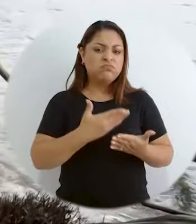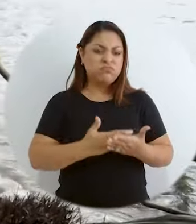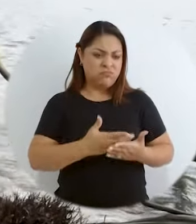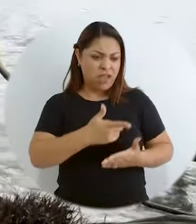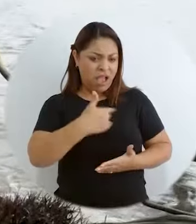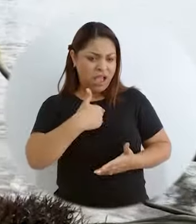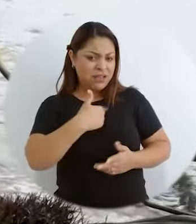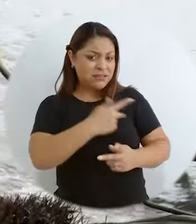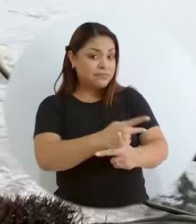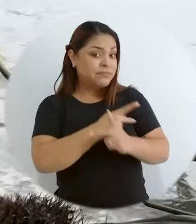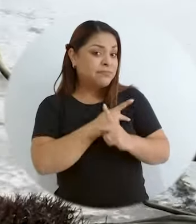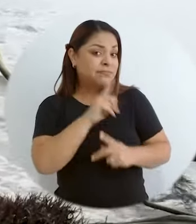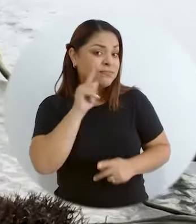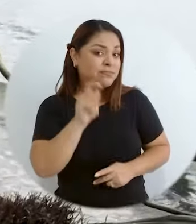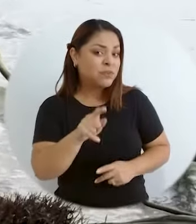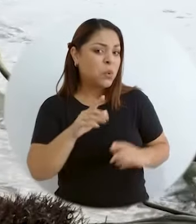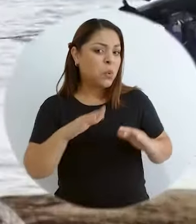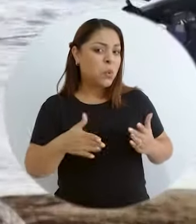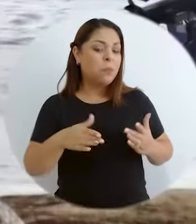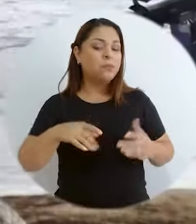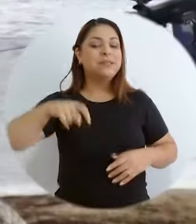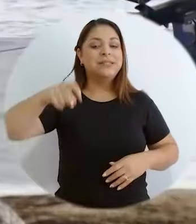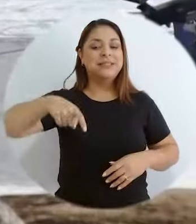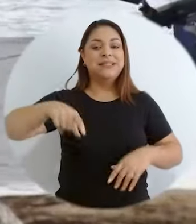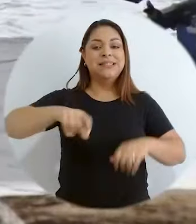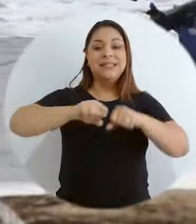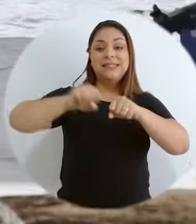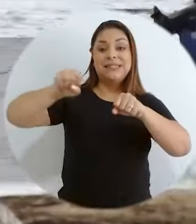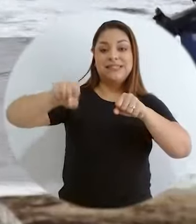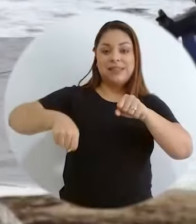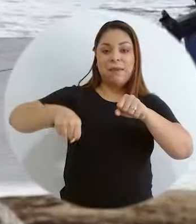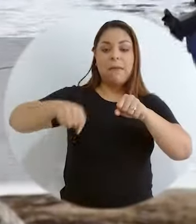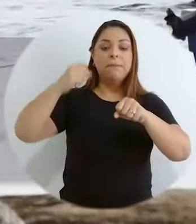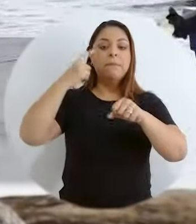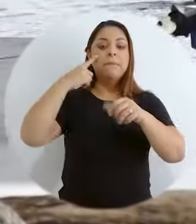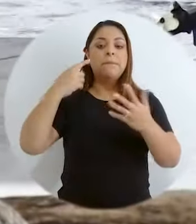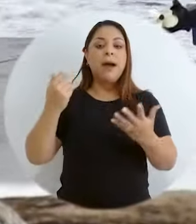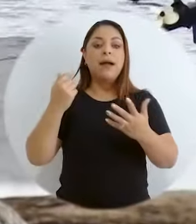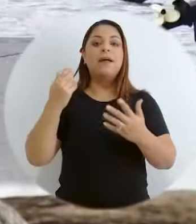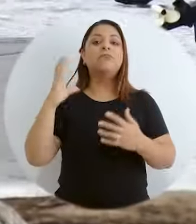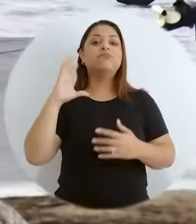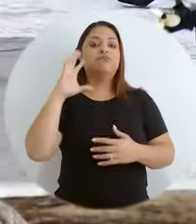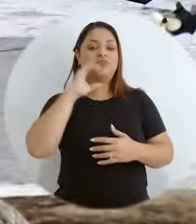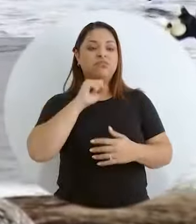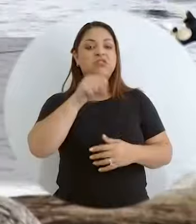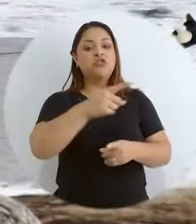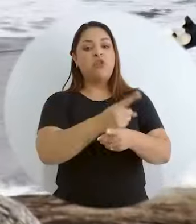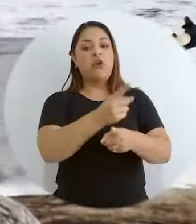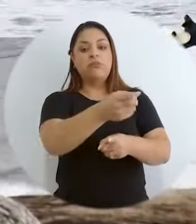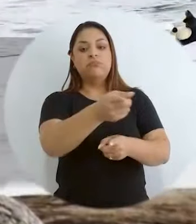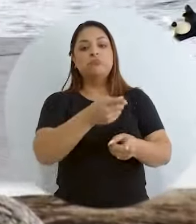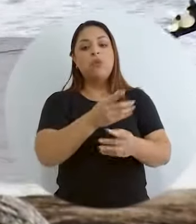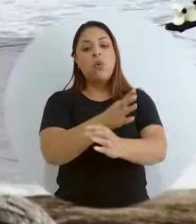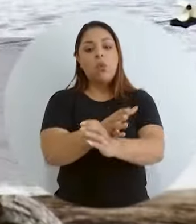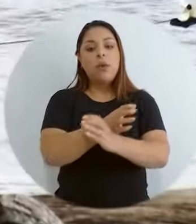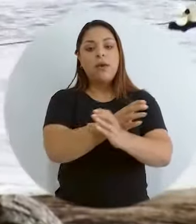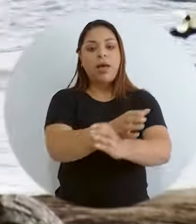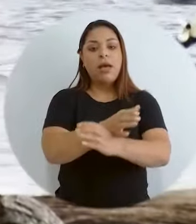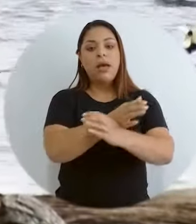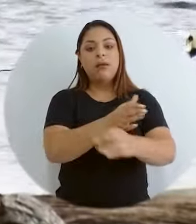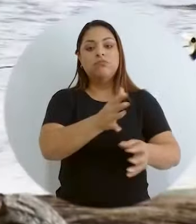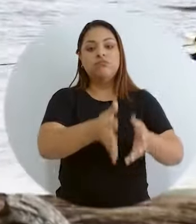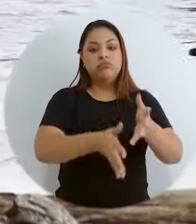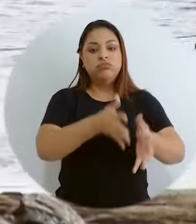Necesitamos tener sistemas de monitoreo que nos estén corroborando esa información, que realmente las áreas protegidas estén produciendo,